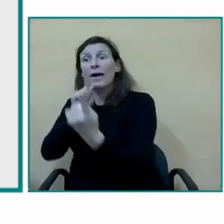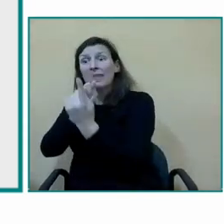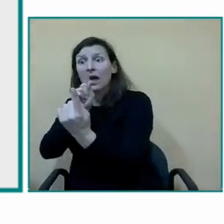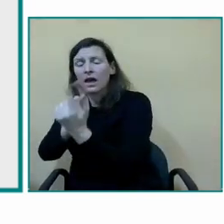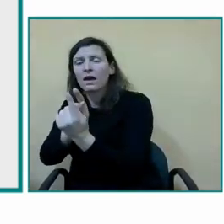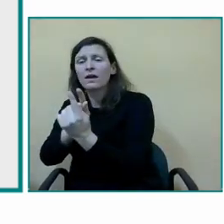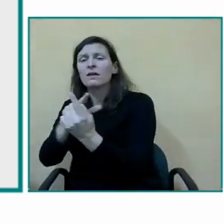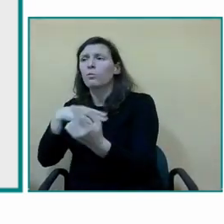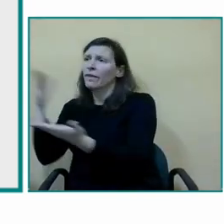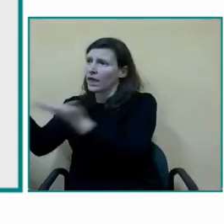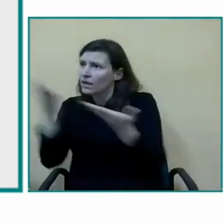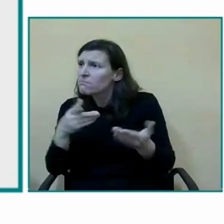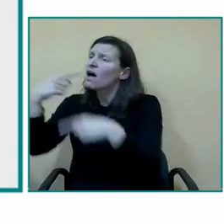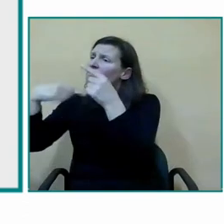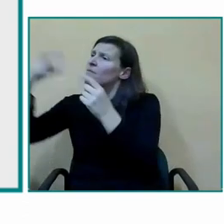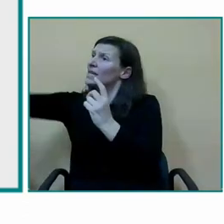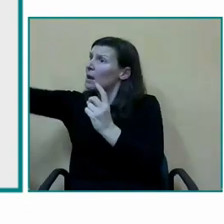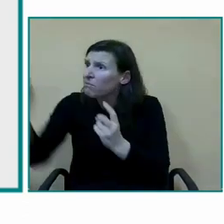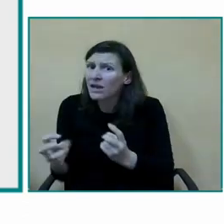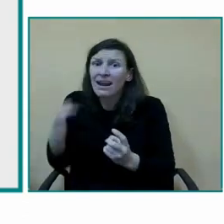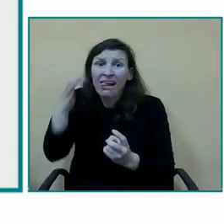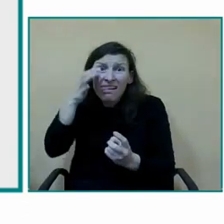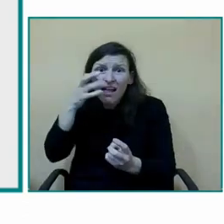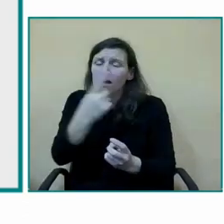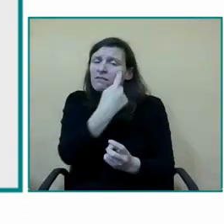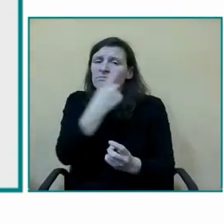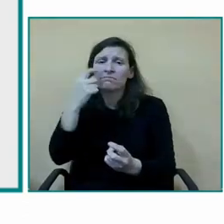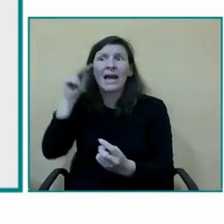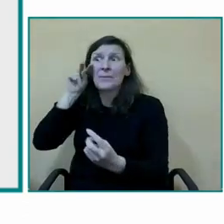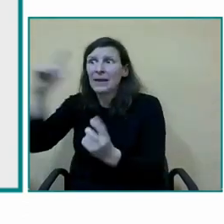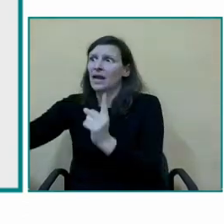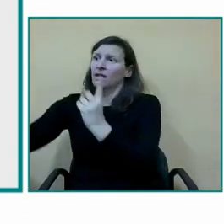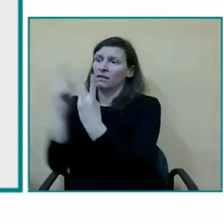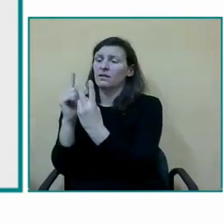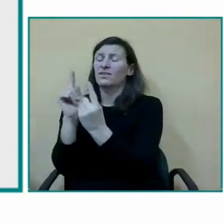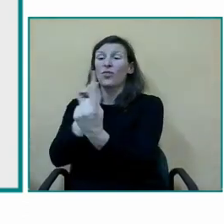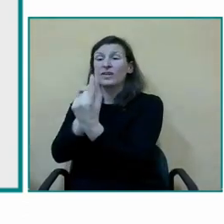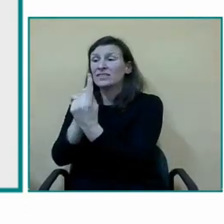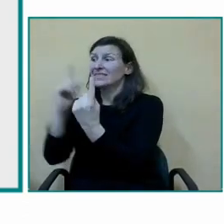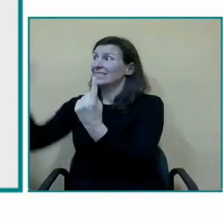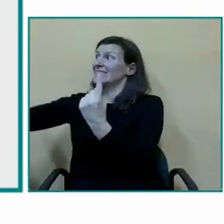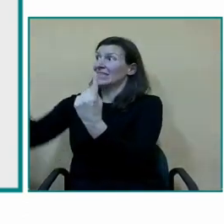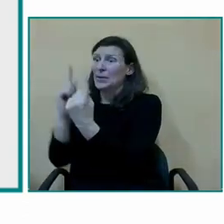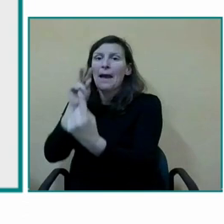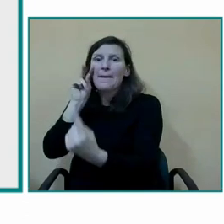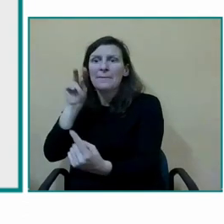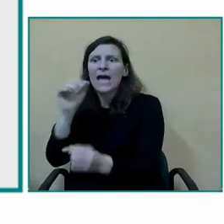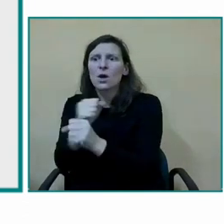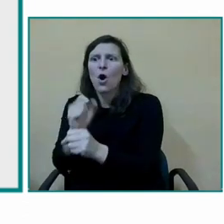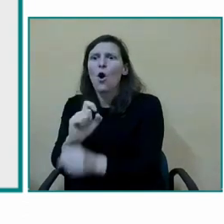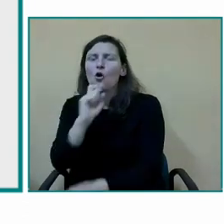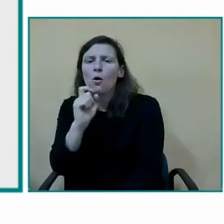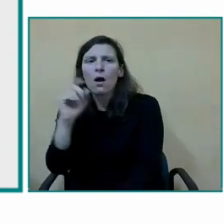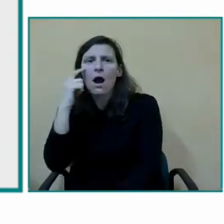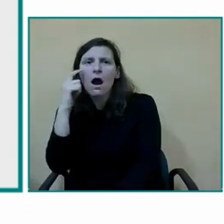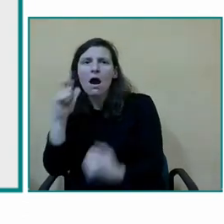partícipes y vean cómo trabajamos para nosotros es muy importante porque luego lo van a llevar a casa y